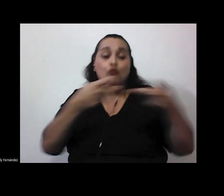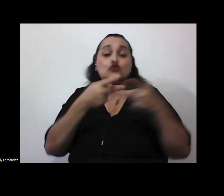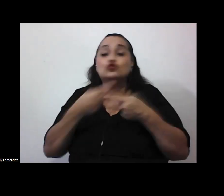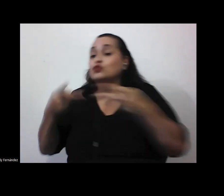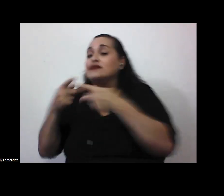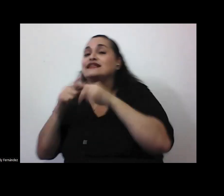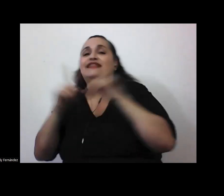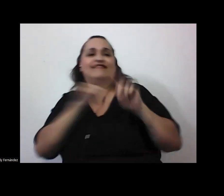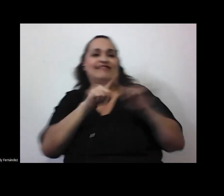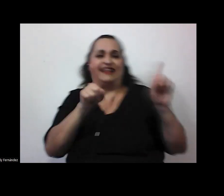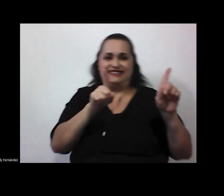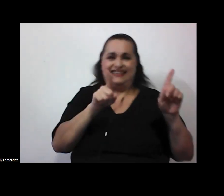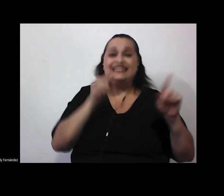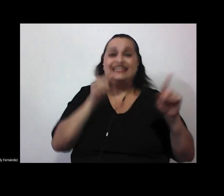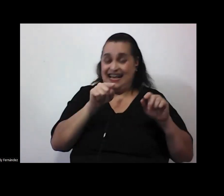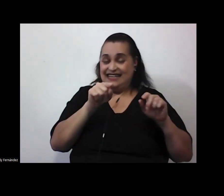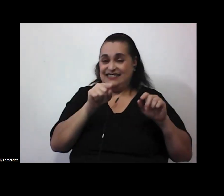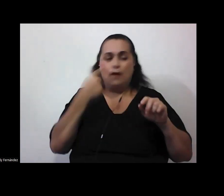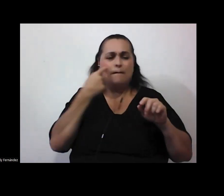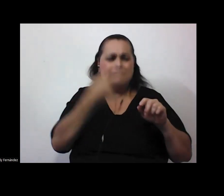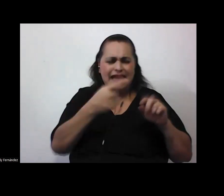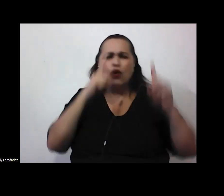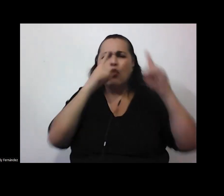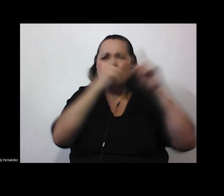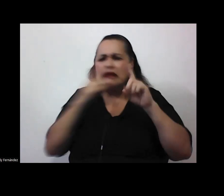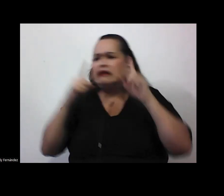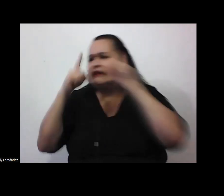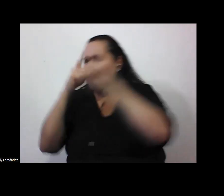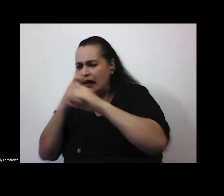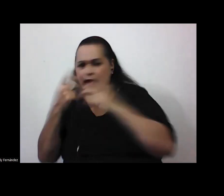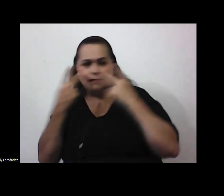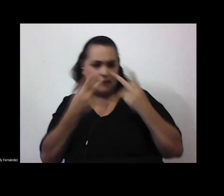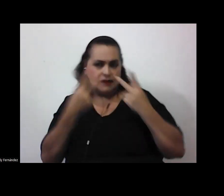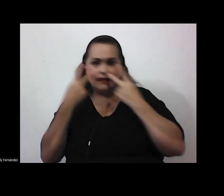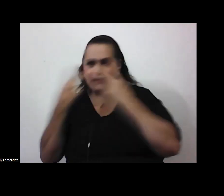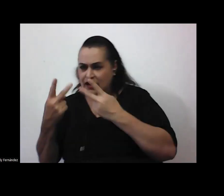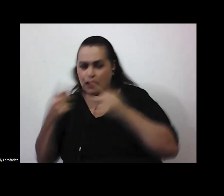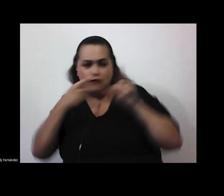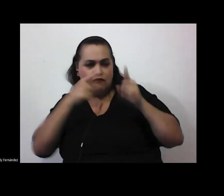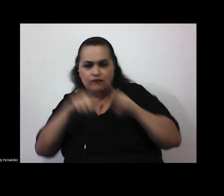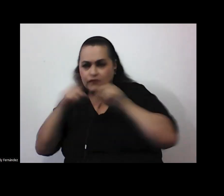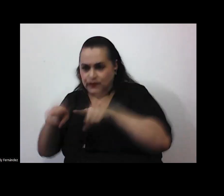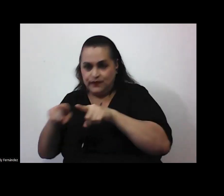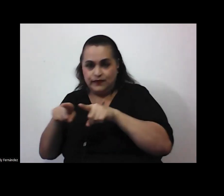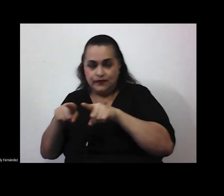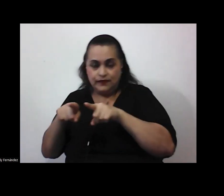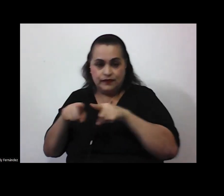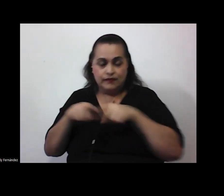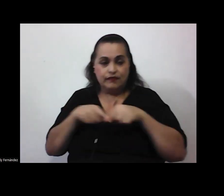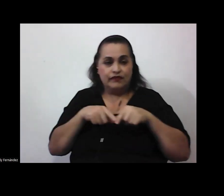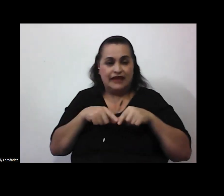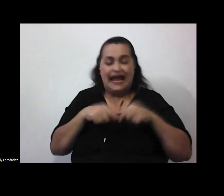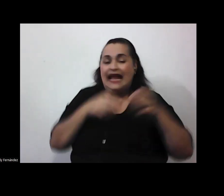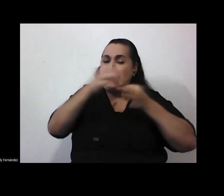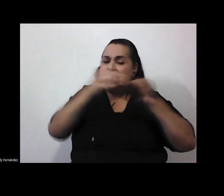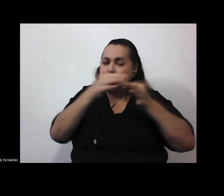esa es la cuestión ver esa complejidad ver esa complejidad de los fenómenos y explicitar